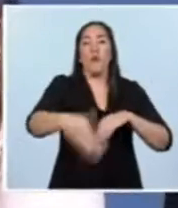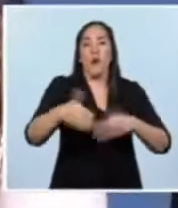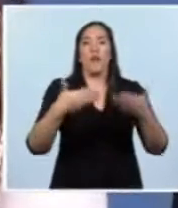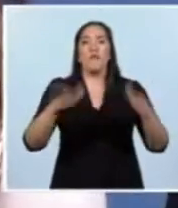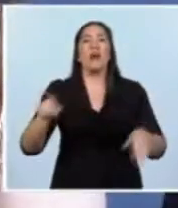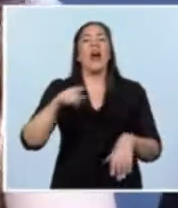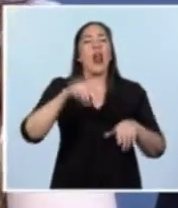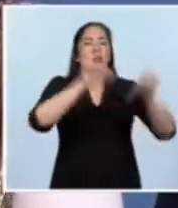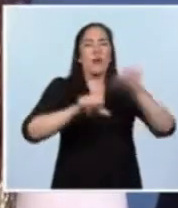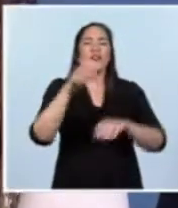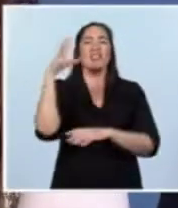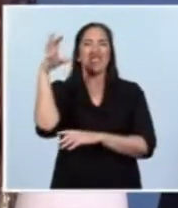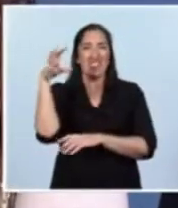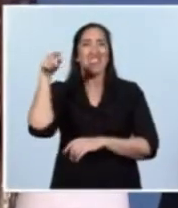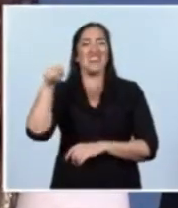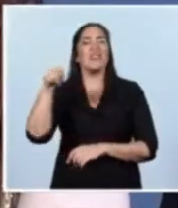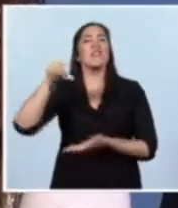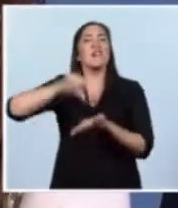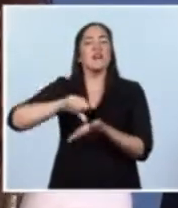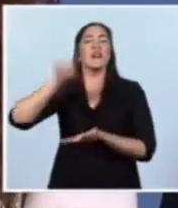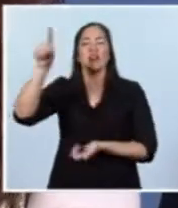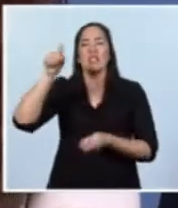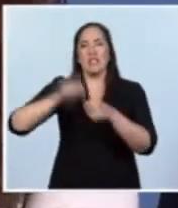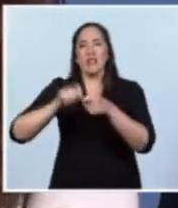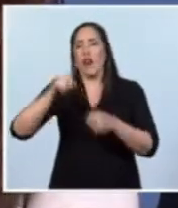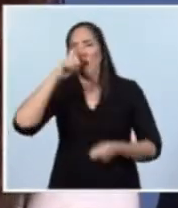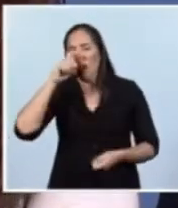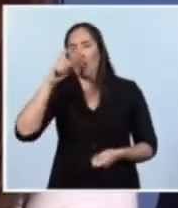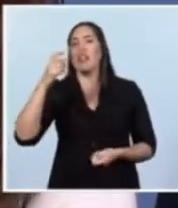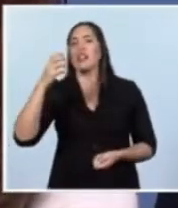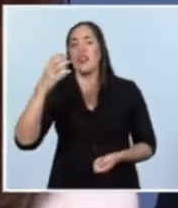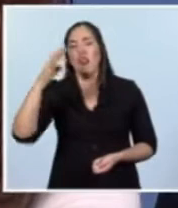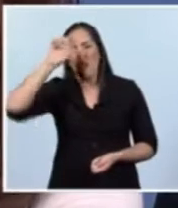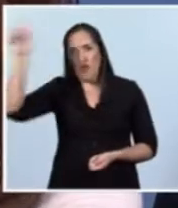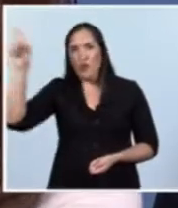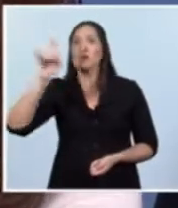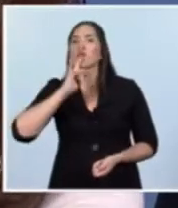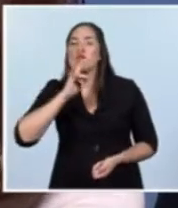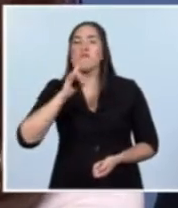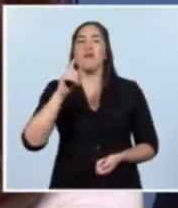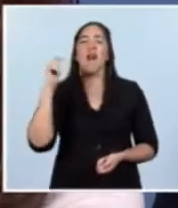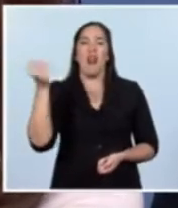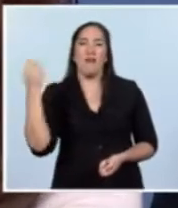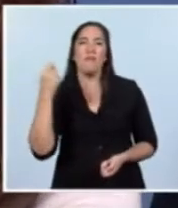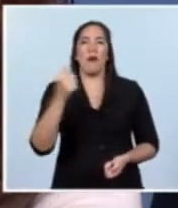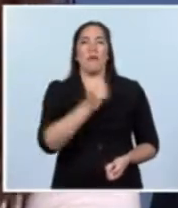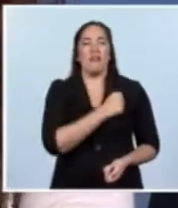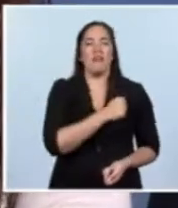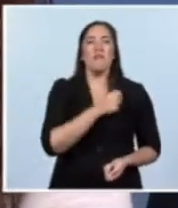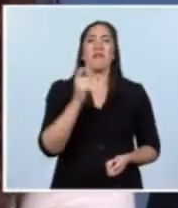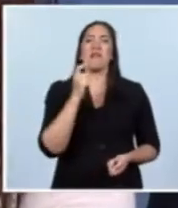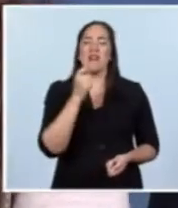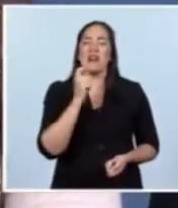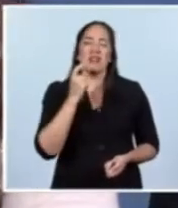satélites van a ser en La Rioja, Corrientes, Tucumán, Formosa, Santa Fe, Neuquén, La Pampa, Catamarca, San Juan y San Luis,